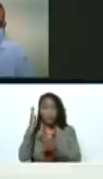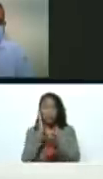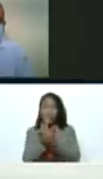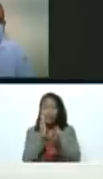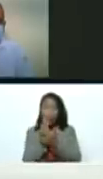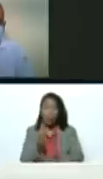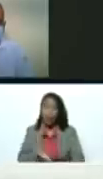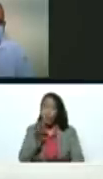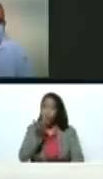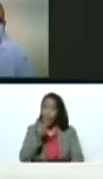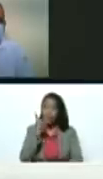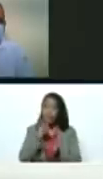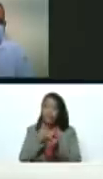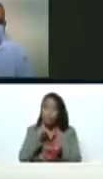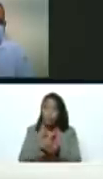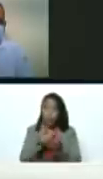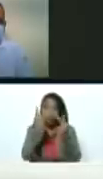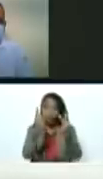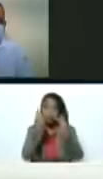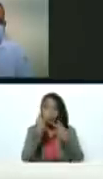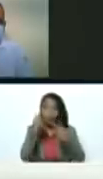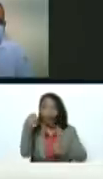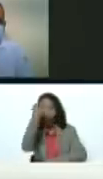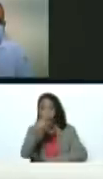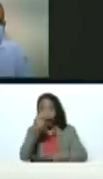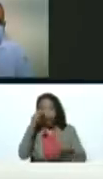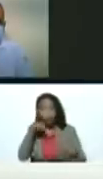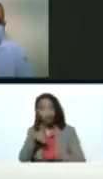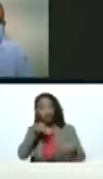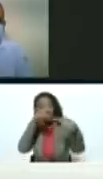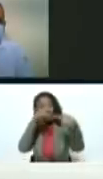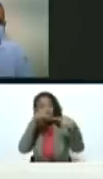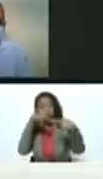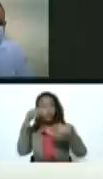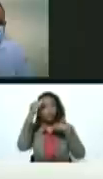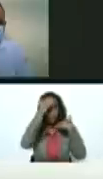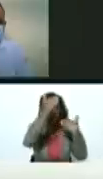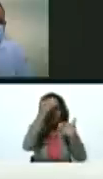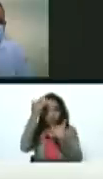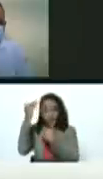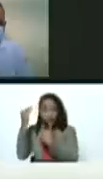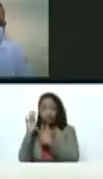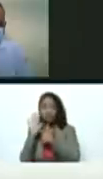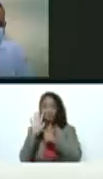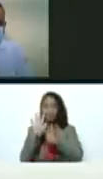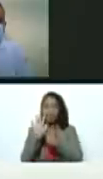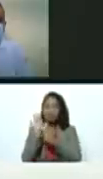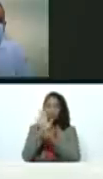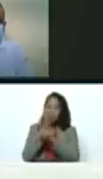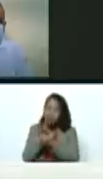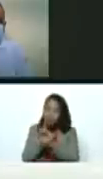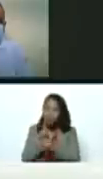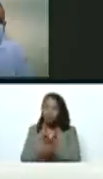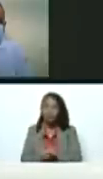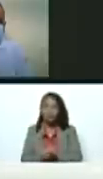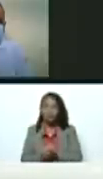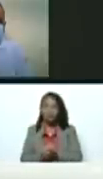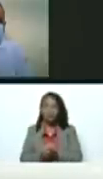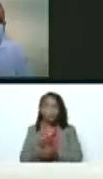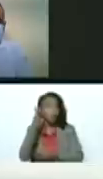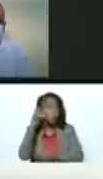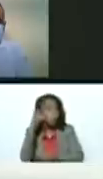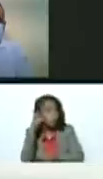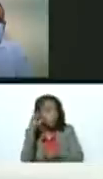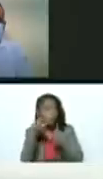presencialidad. Vernos la cara, los ojos, saludarnos. Mostrar el afecto. Escuchar de palabra